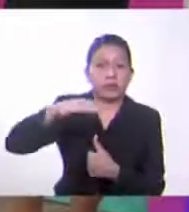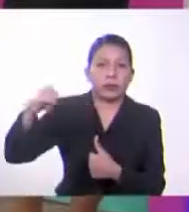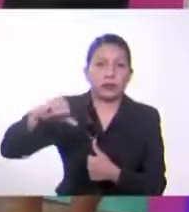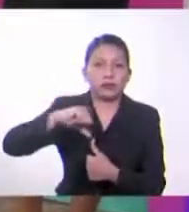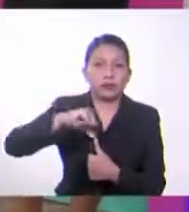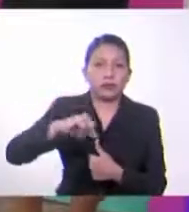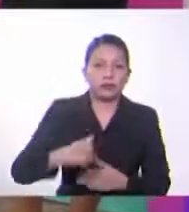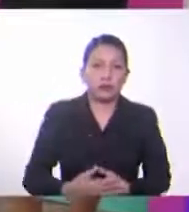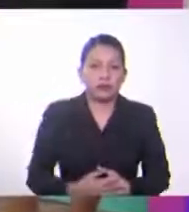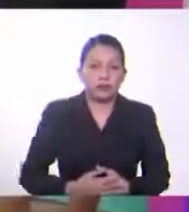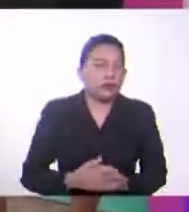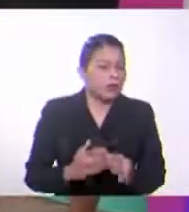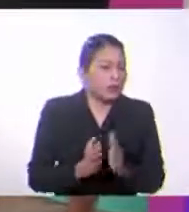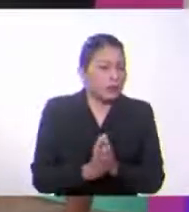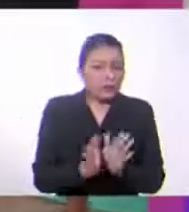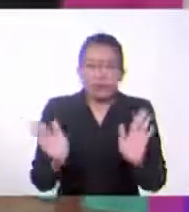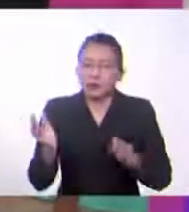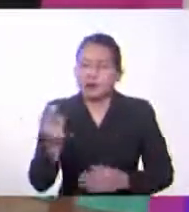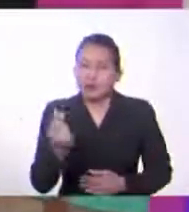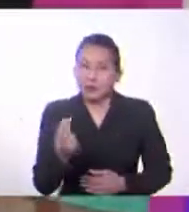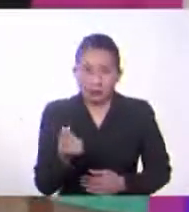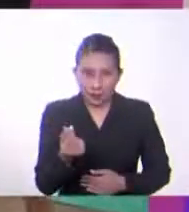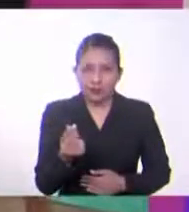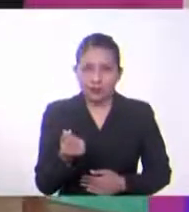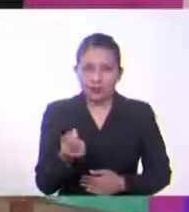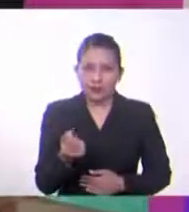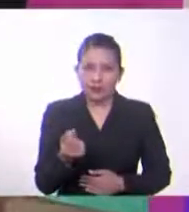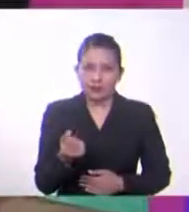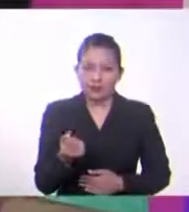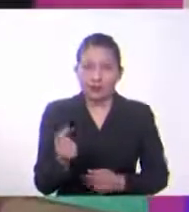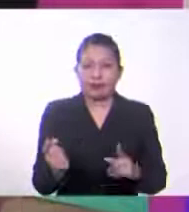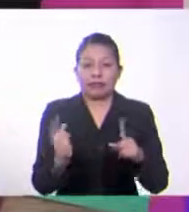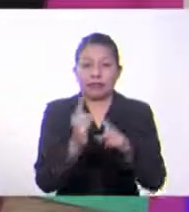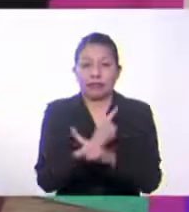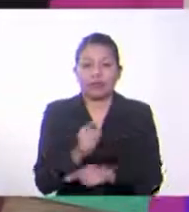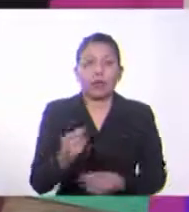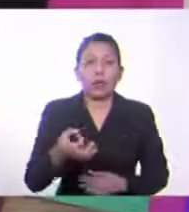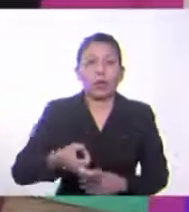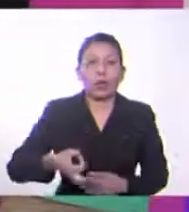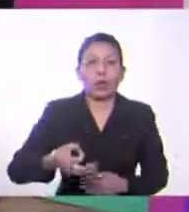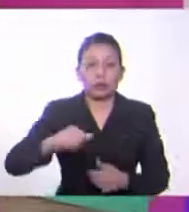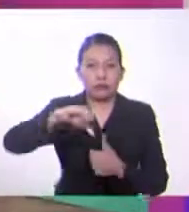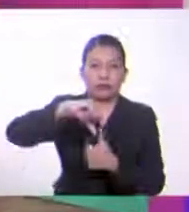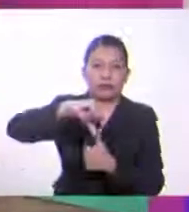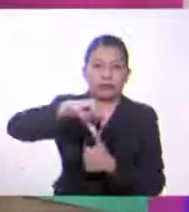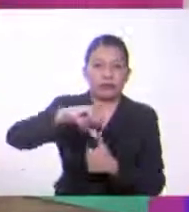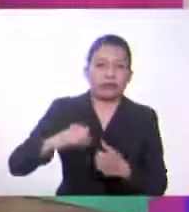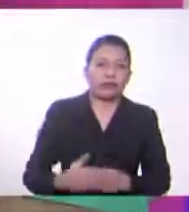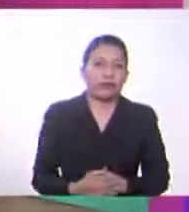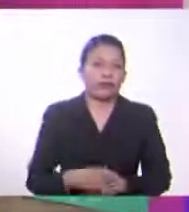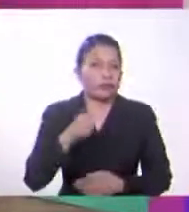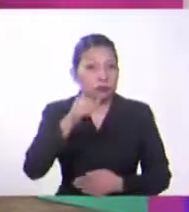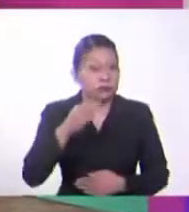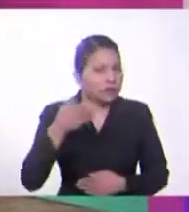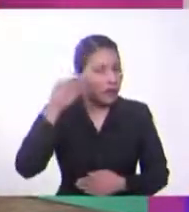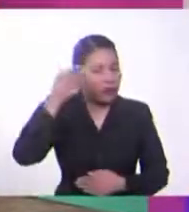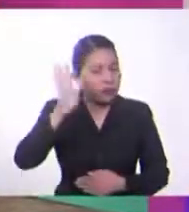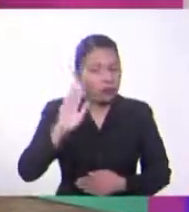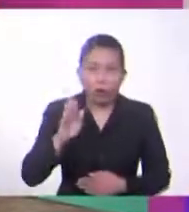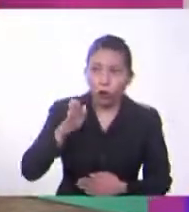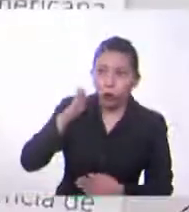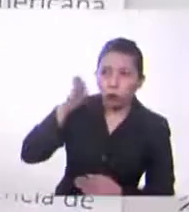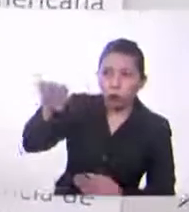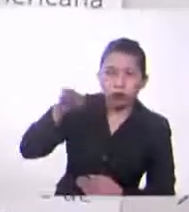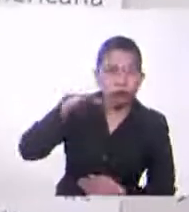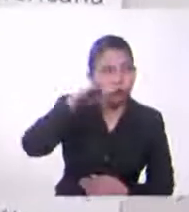puedo convertir cualquier cantidad en esta moneda centroamericana. Así es. Así que, espero que cuando viajen, ya sepan cómo